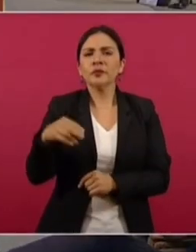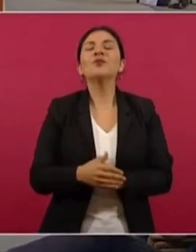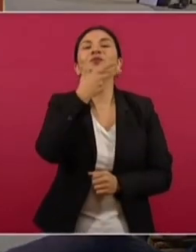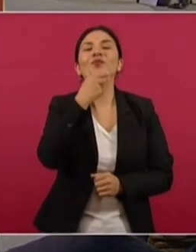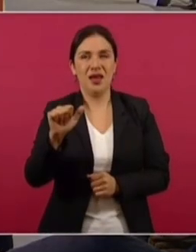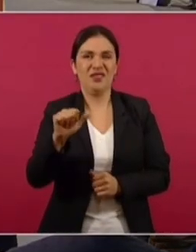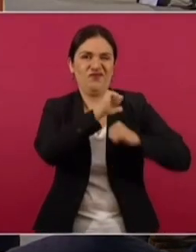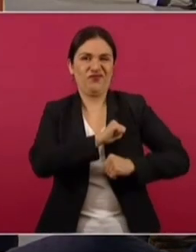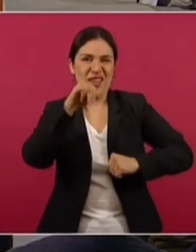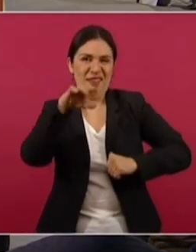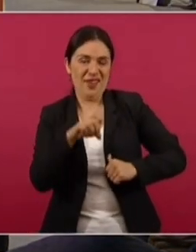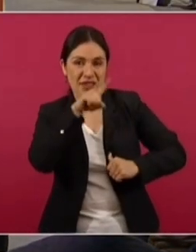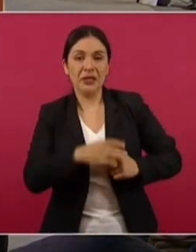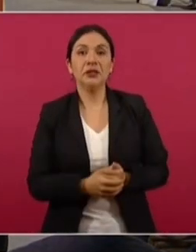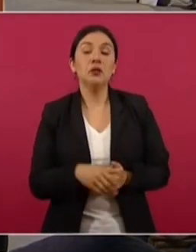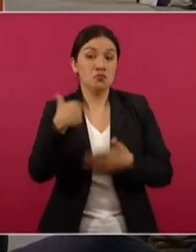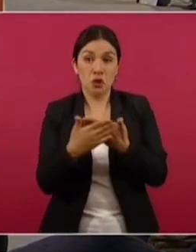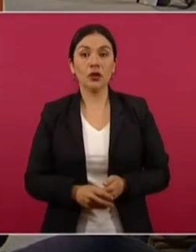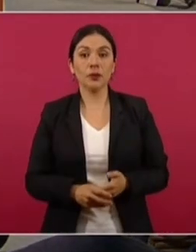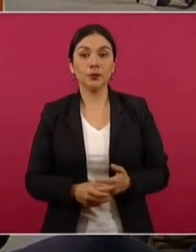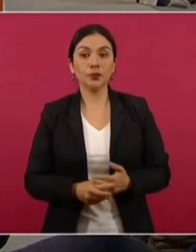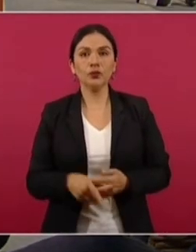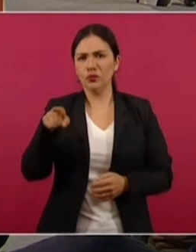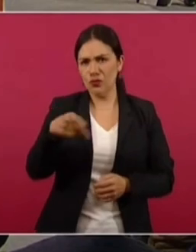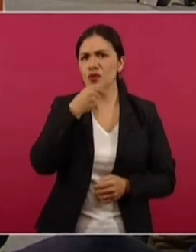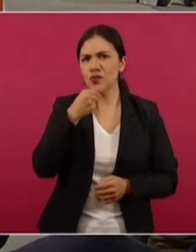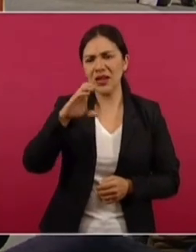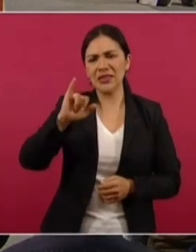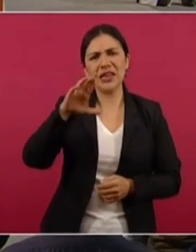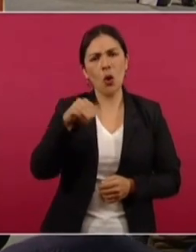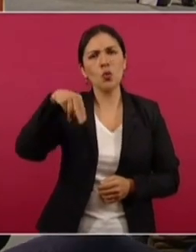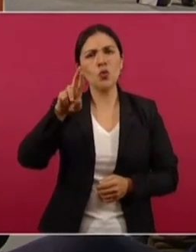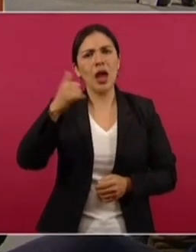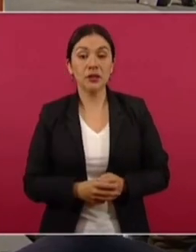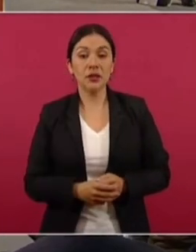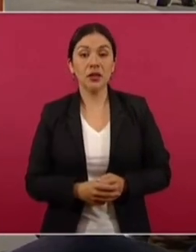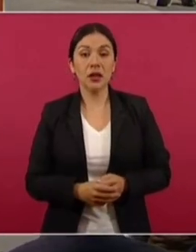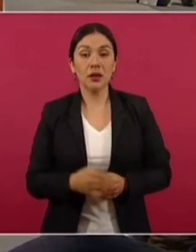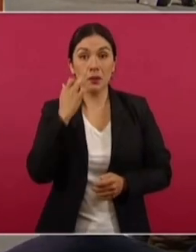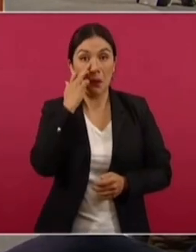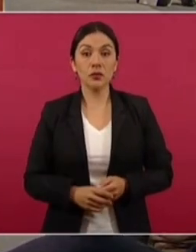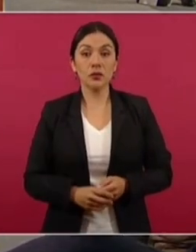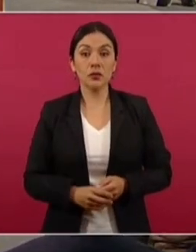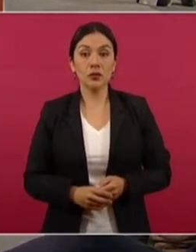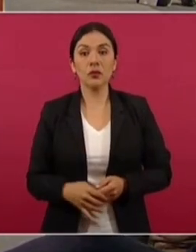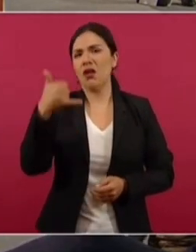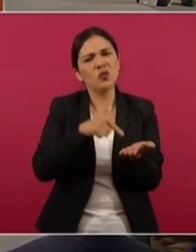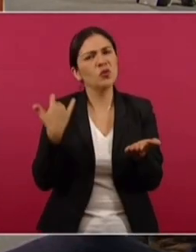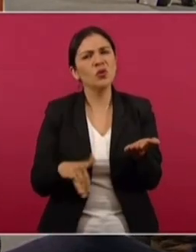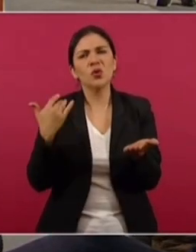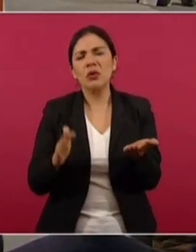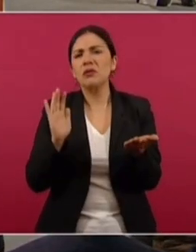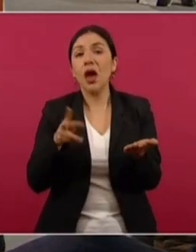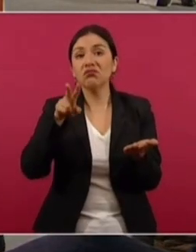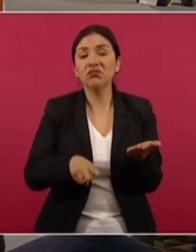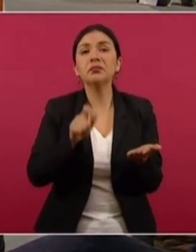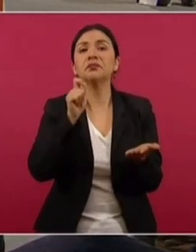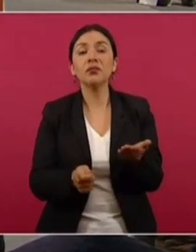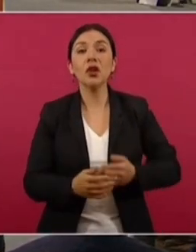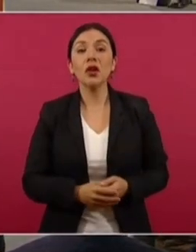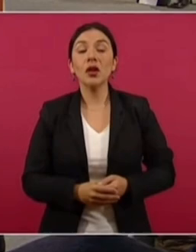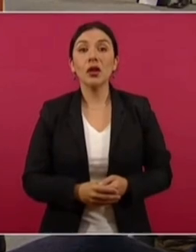salir Lorenzo Córdoba y se puede elegir a uno mejor. Señor Ciro Murayama, se puede encontrar uno mejor. Y además está demostrado que